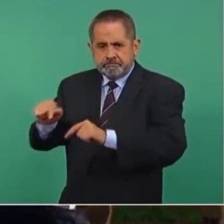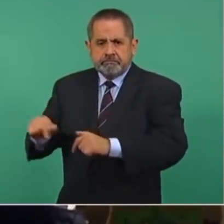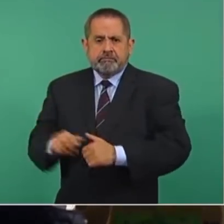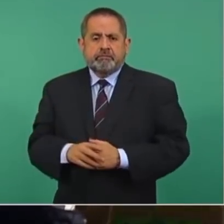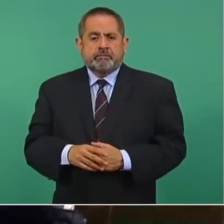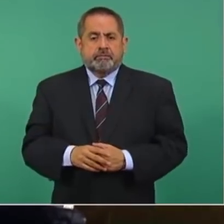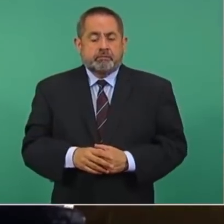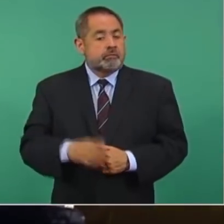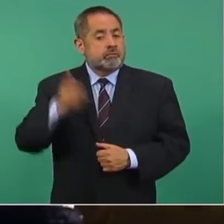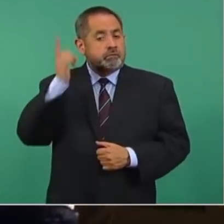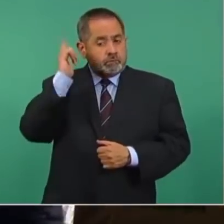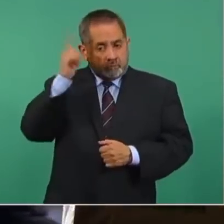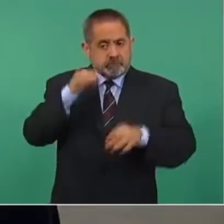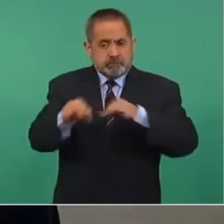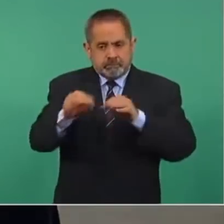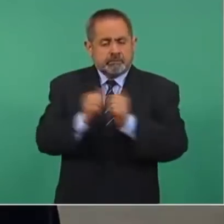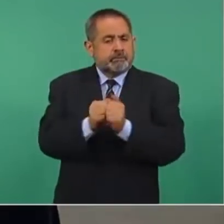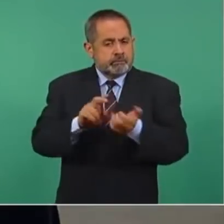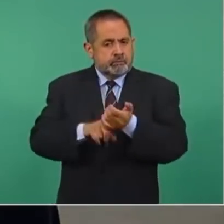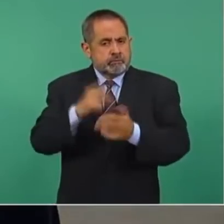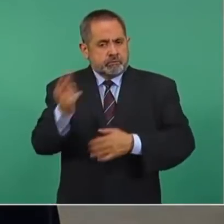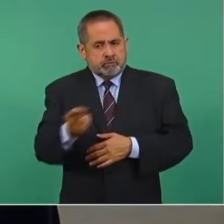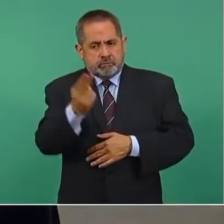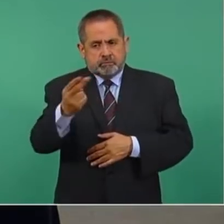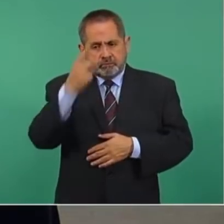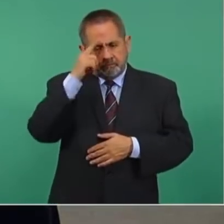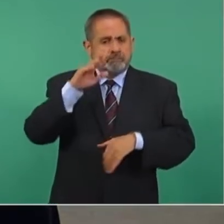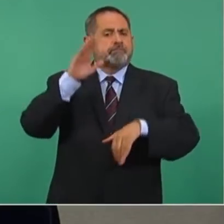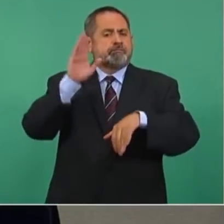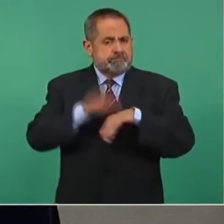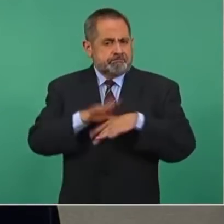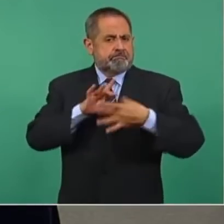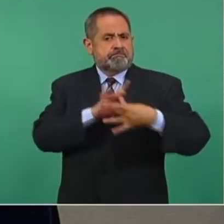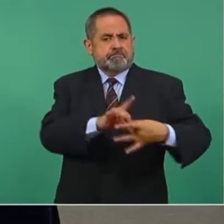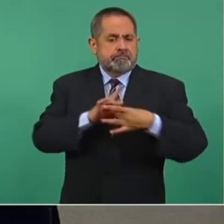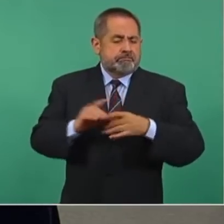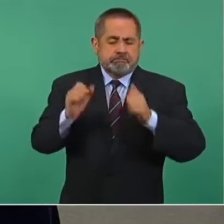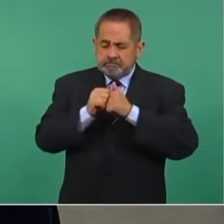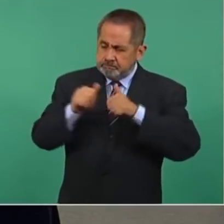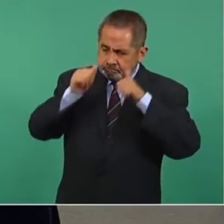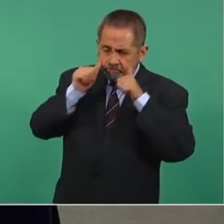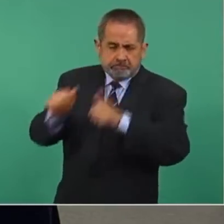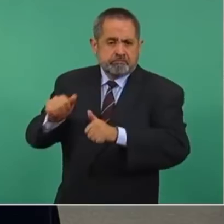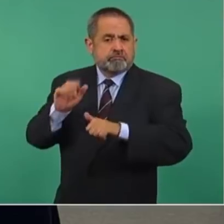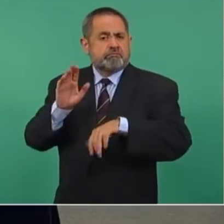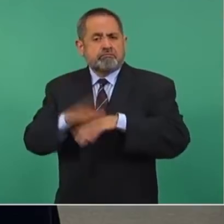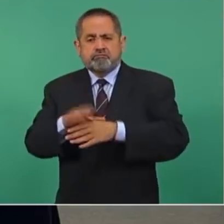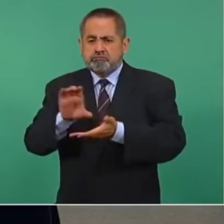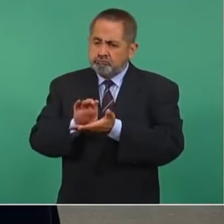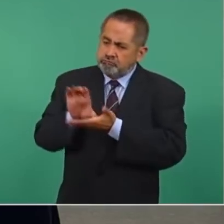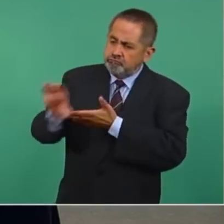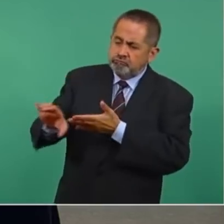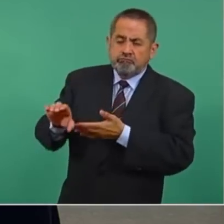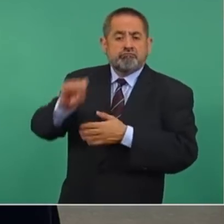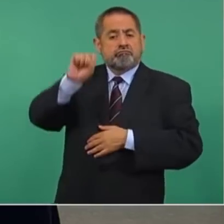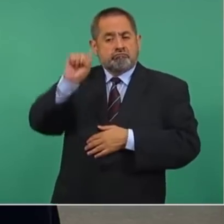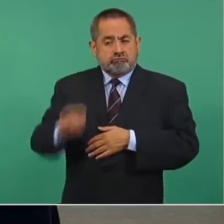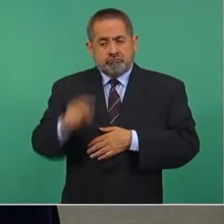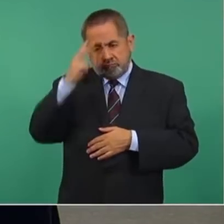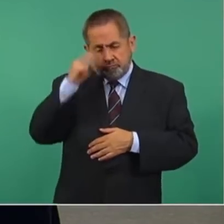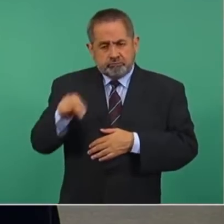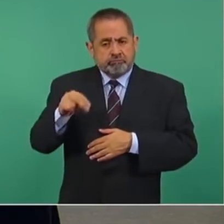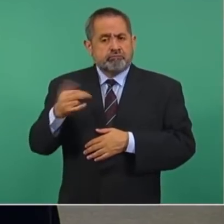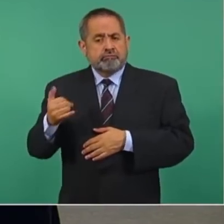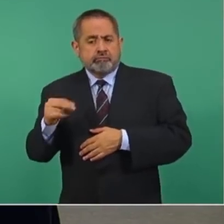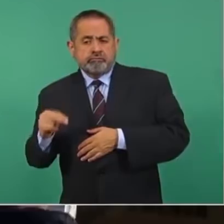Espero trabajar con usted para ampliar nuestra cooperación, específicamente aumentando la inversión en el sur de México y